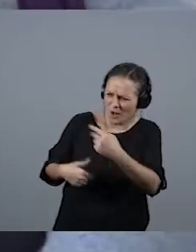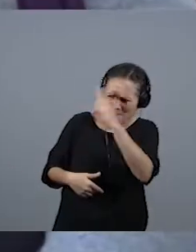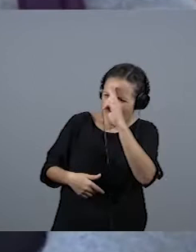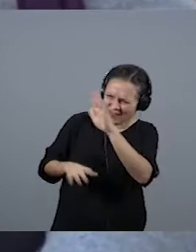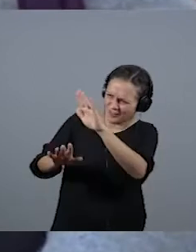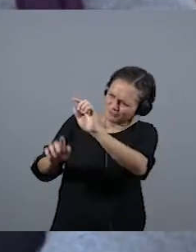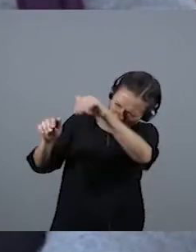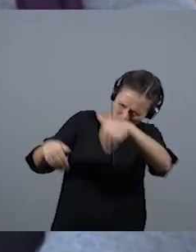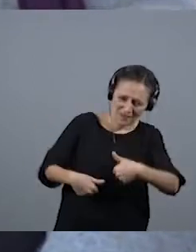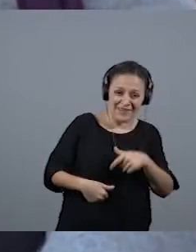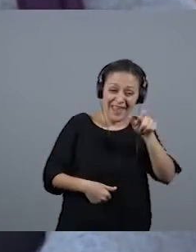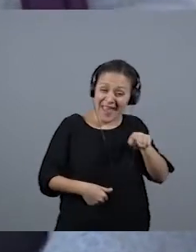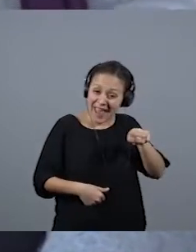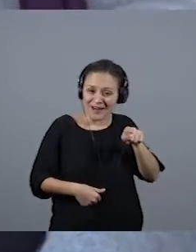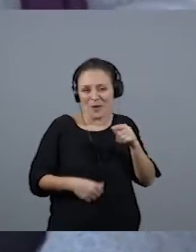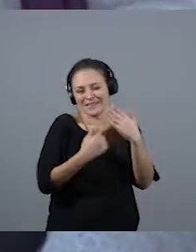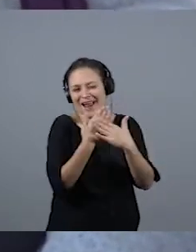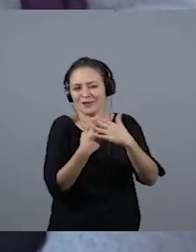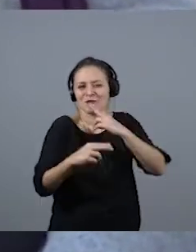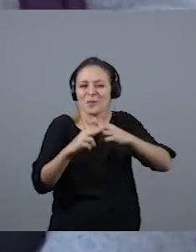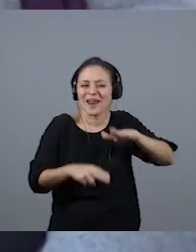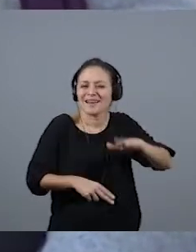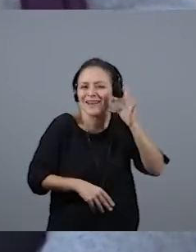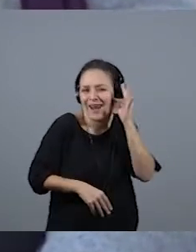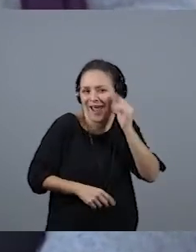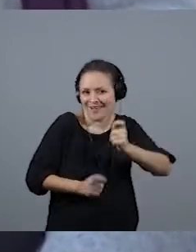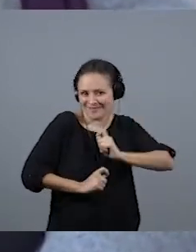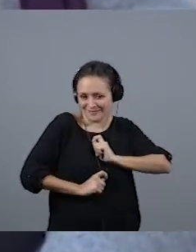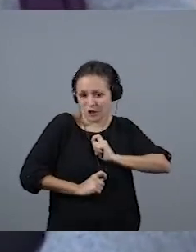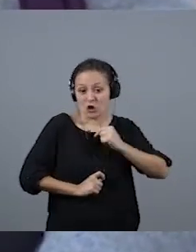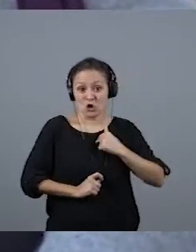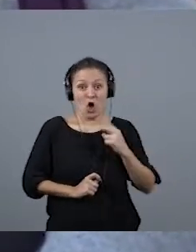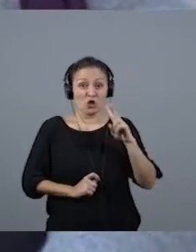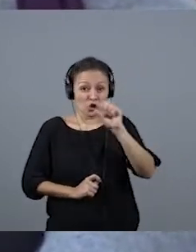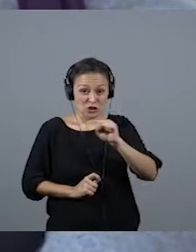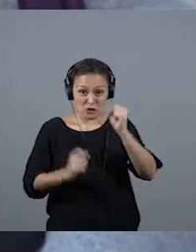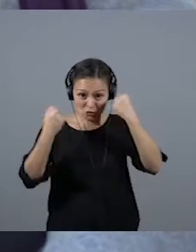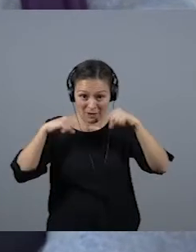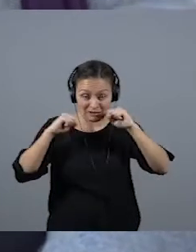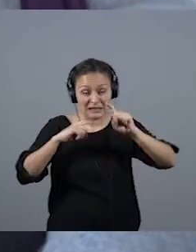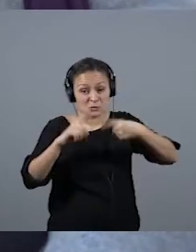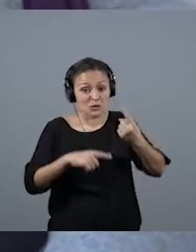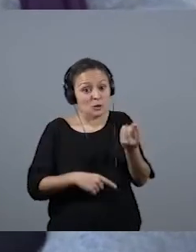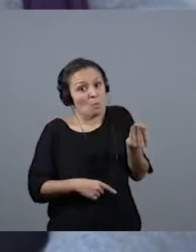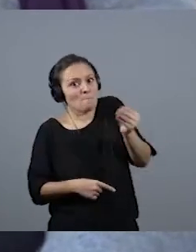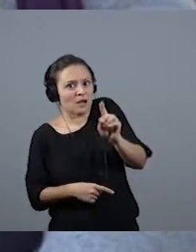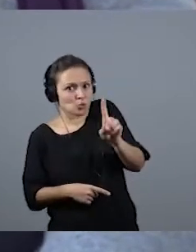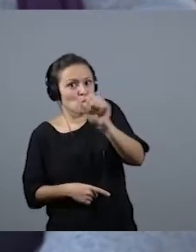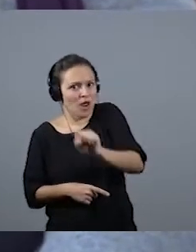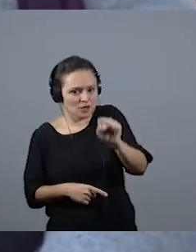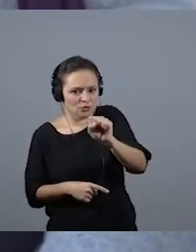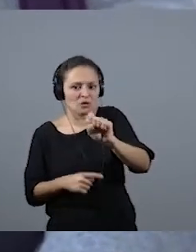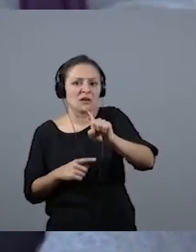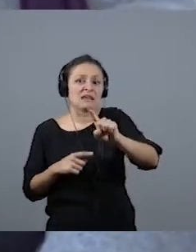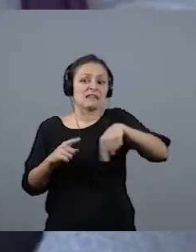Él me llamaba nena, cariñosamente. Vine, estuve con ellos, aparte de los dos años en prácticas, estuve luego un año más. Luego pasé a Diario de